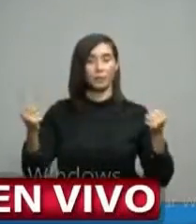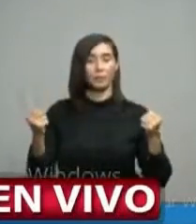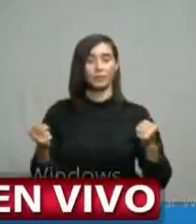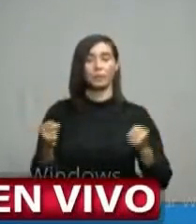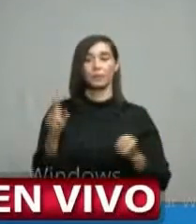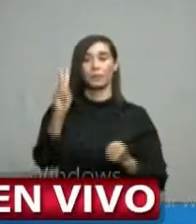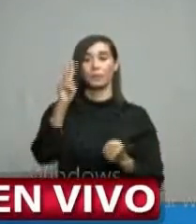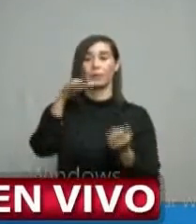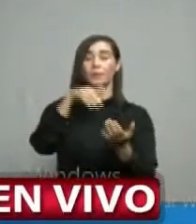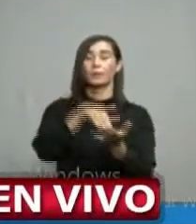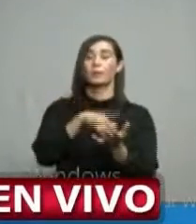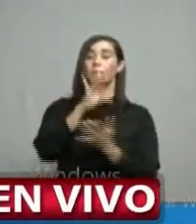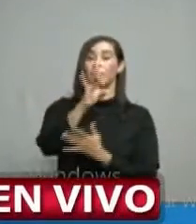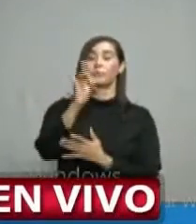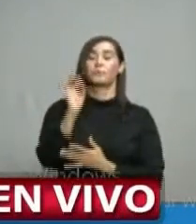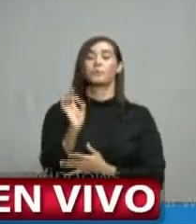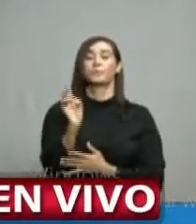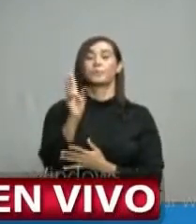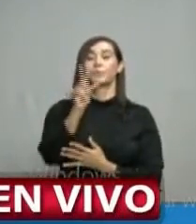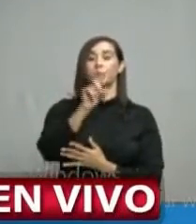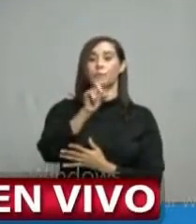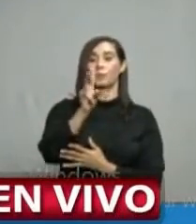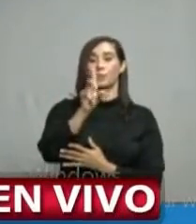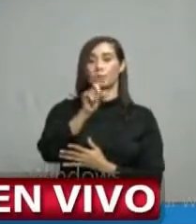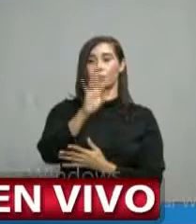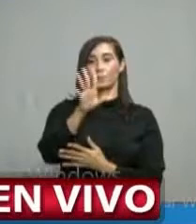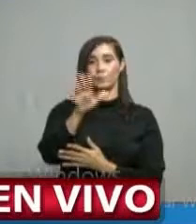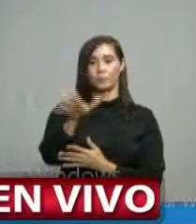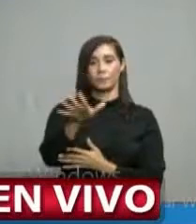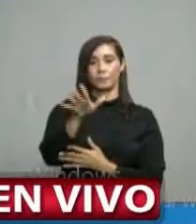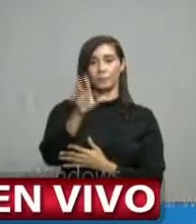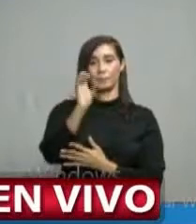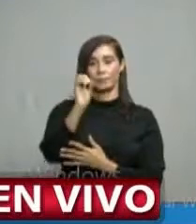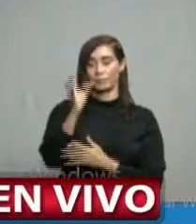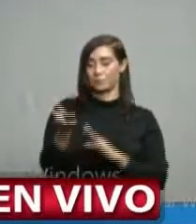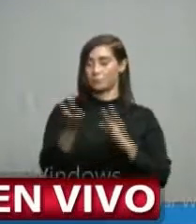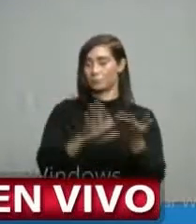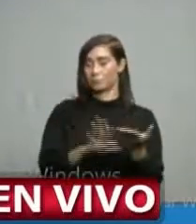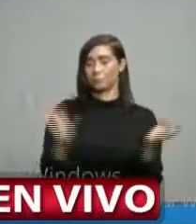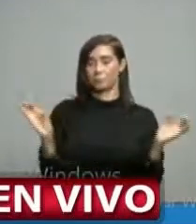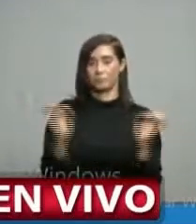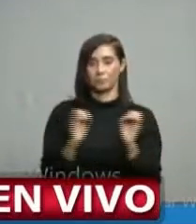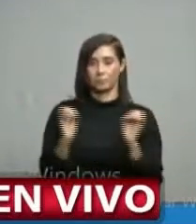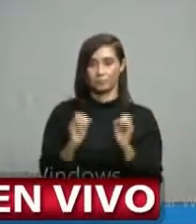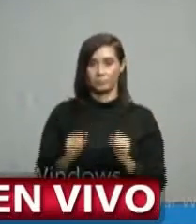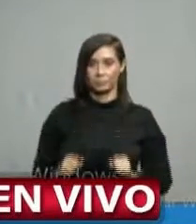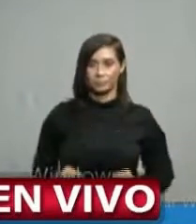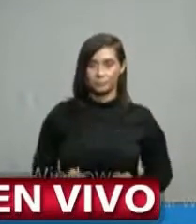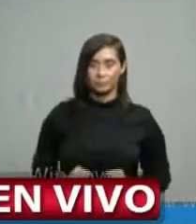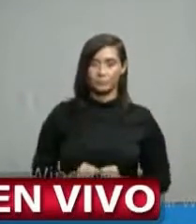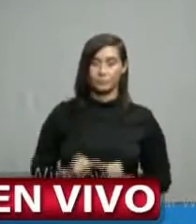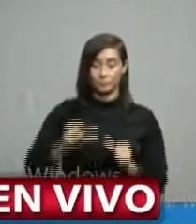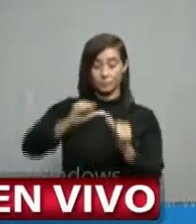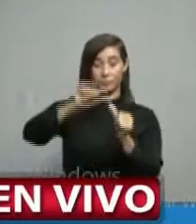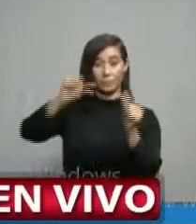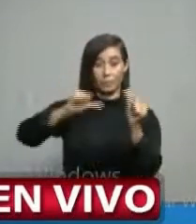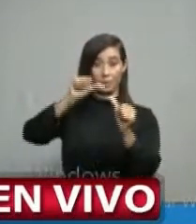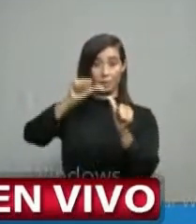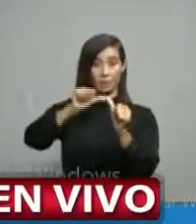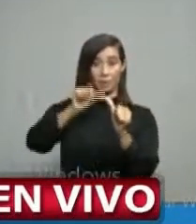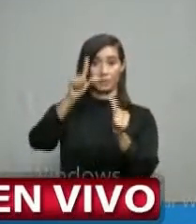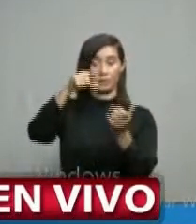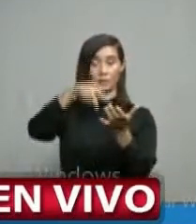de 2.825 y 0 fallecidos. Azoa,